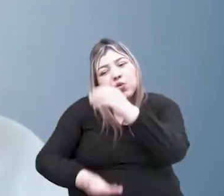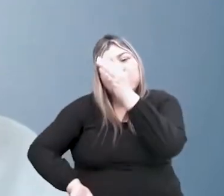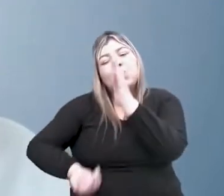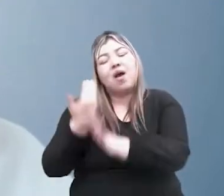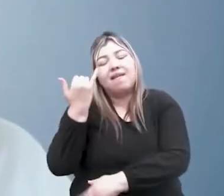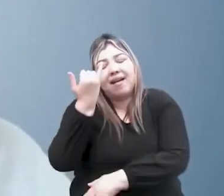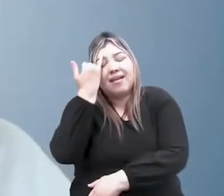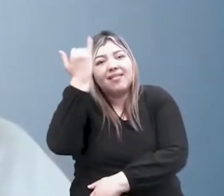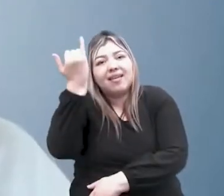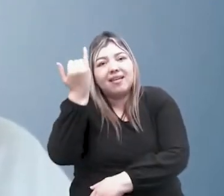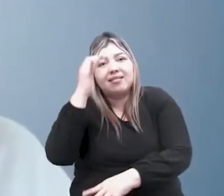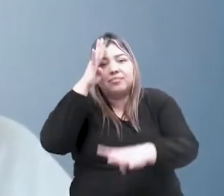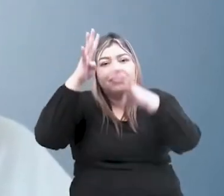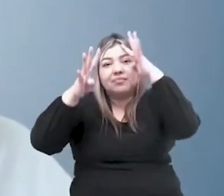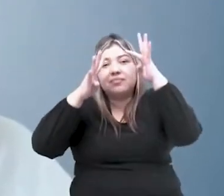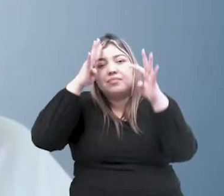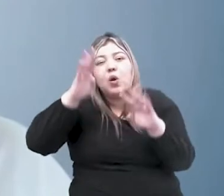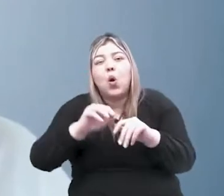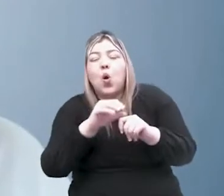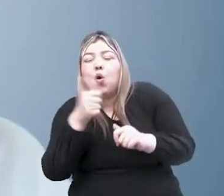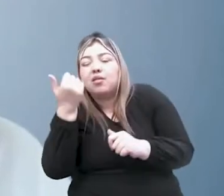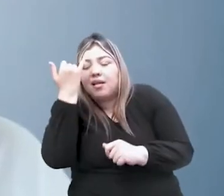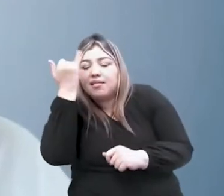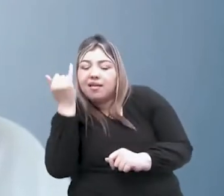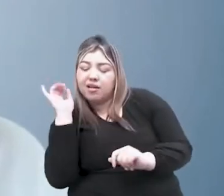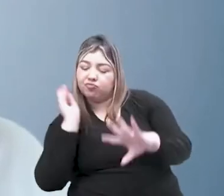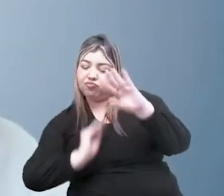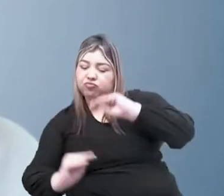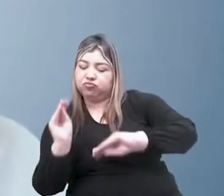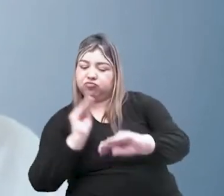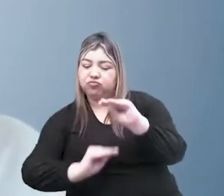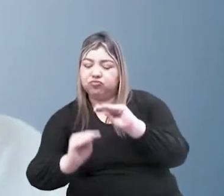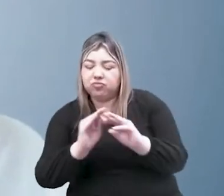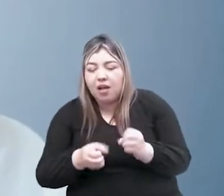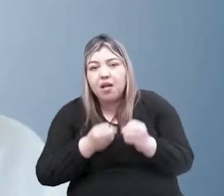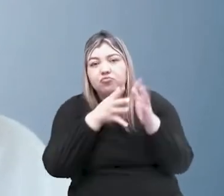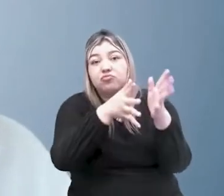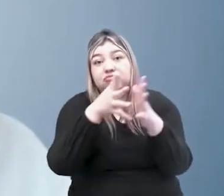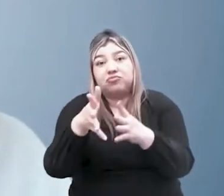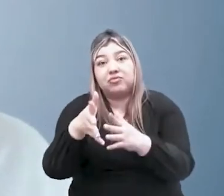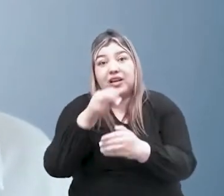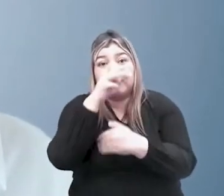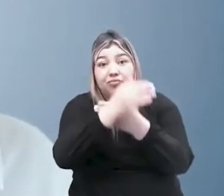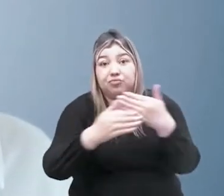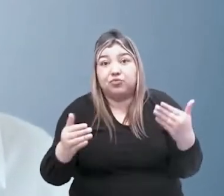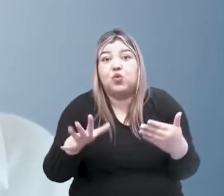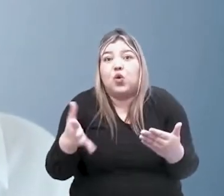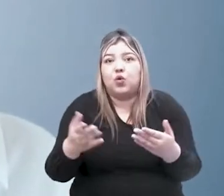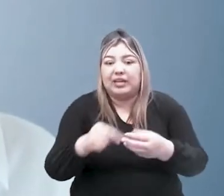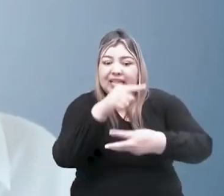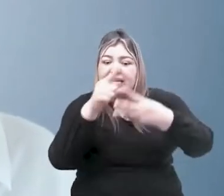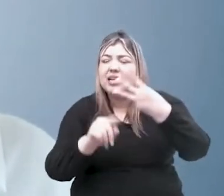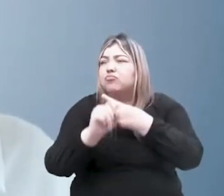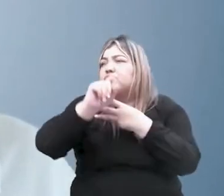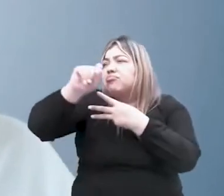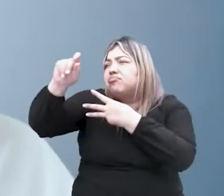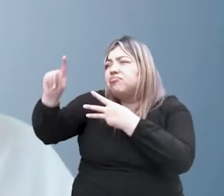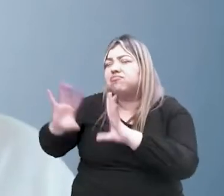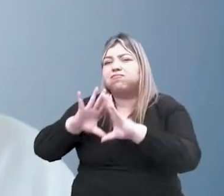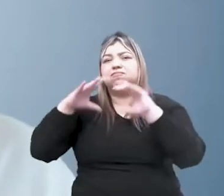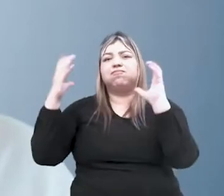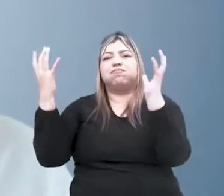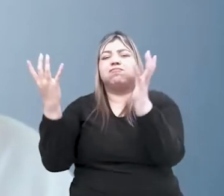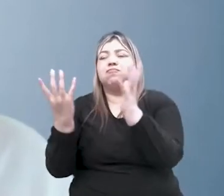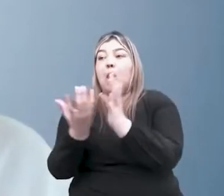creativa? Con base en ello, el informe invita a los gobiernos, a las instituciones,